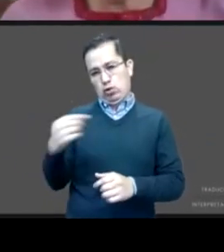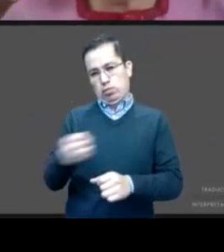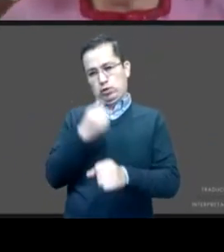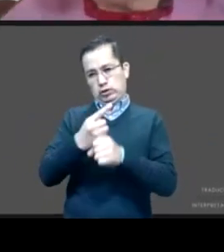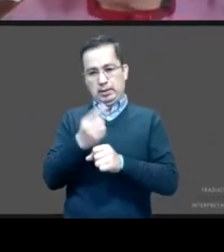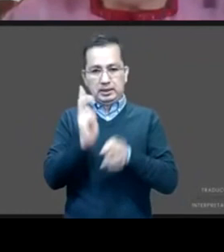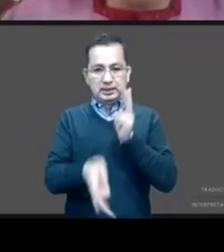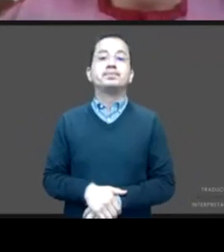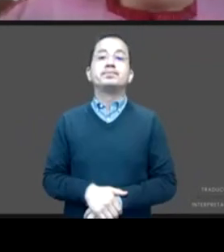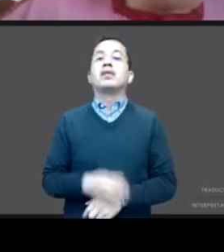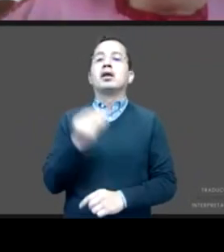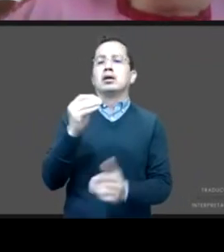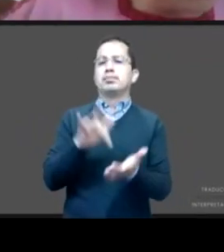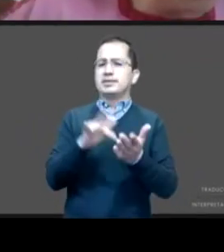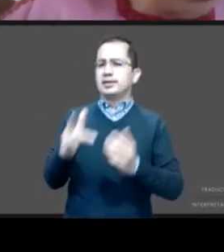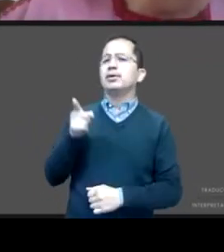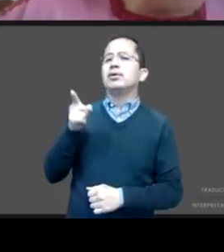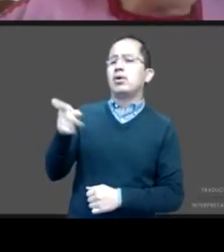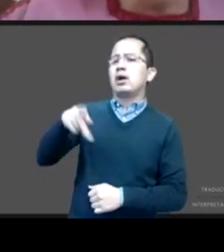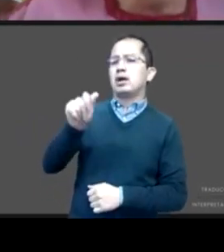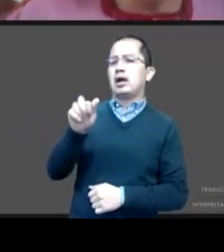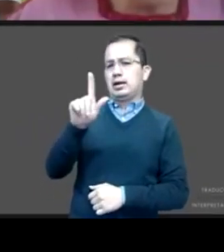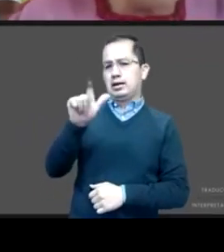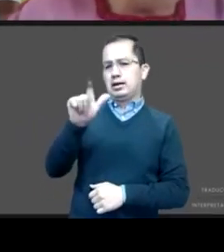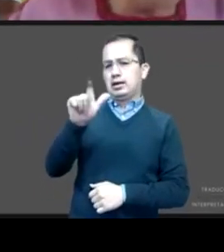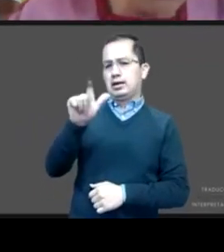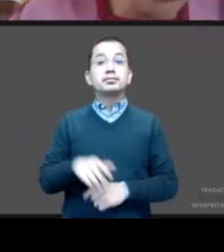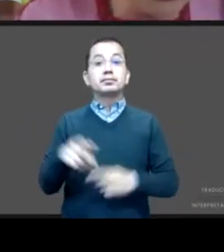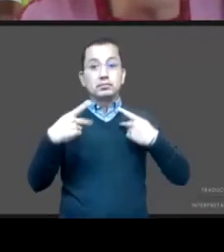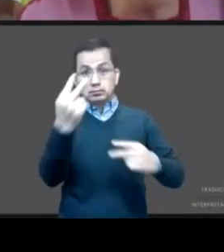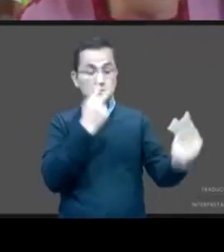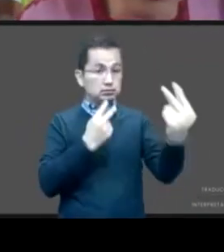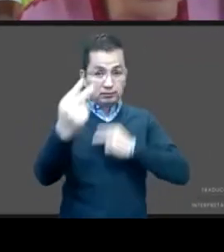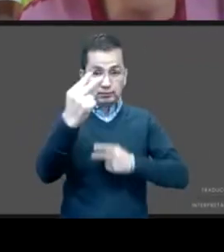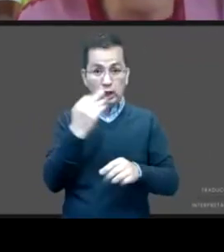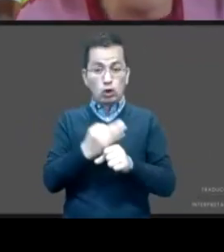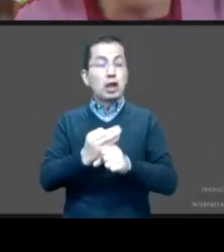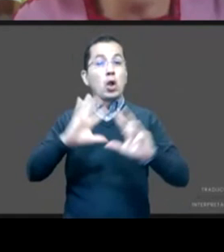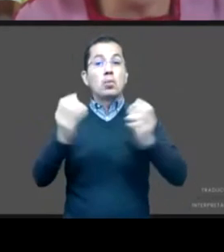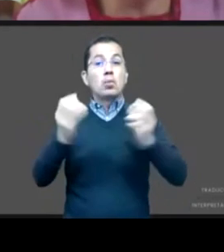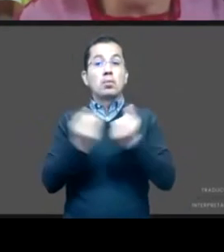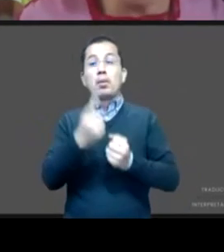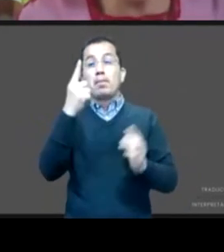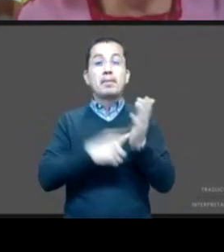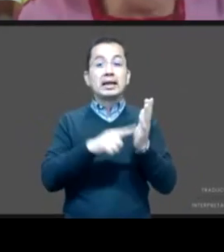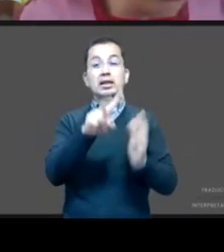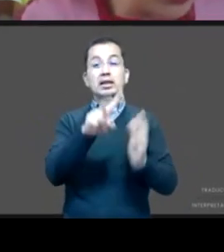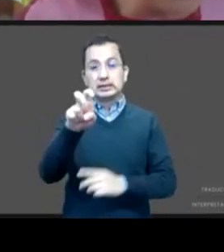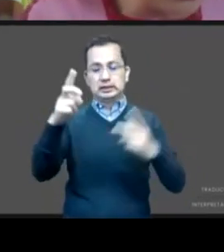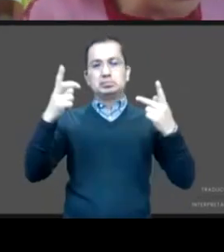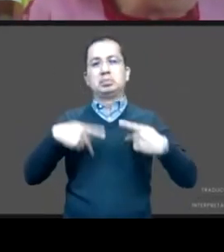gracias, Carla. Como verá nuestra audiencia, que déjenme compartir. Ya tenemos 1,200 personas que están dando